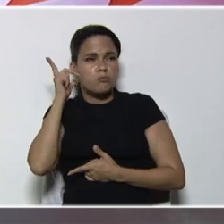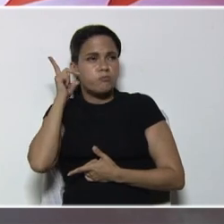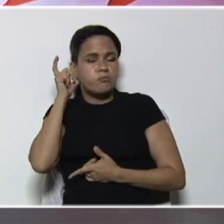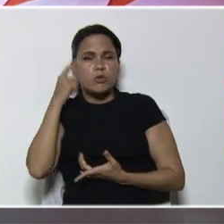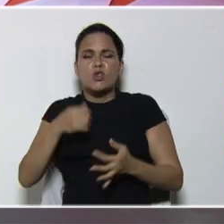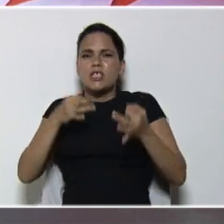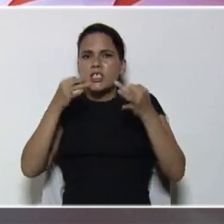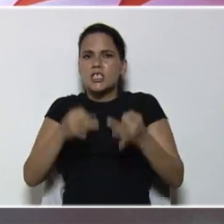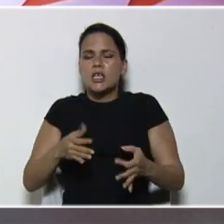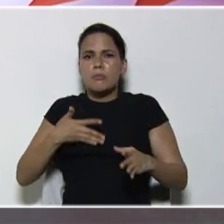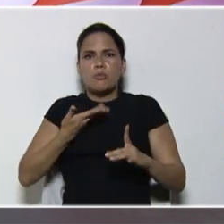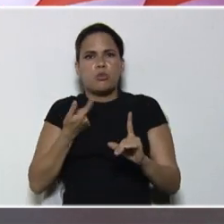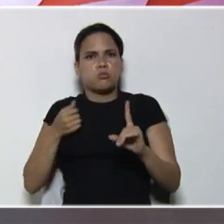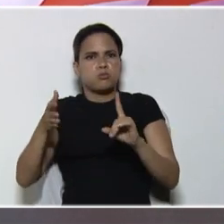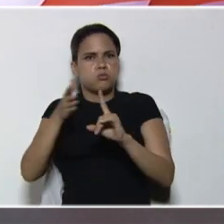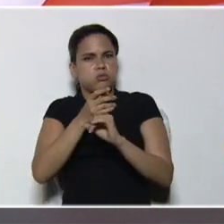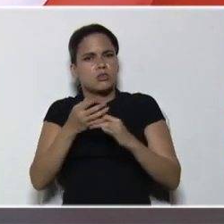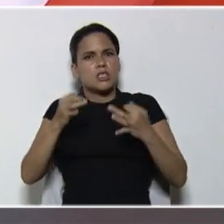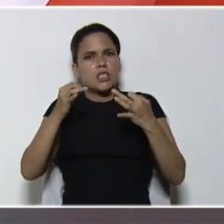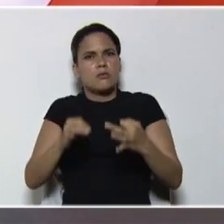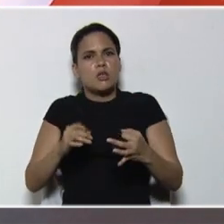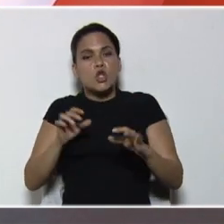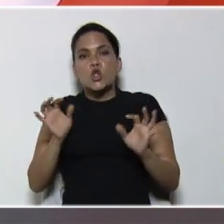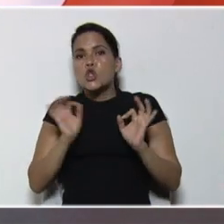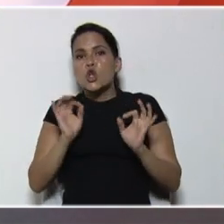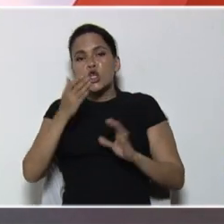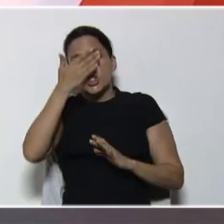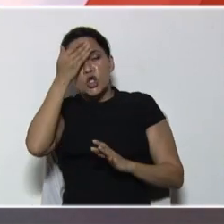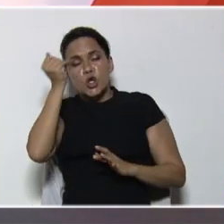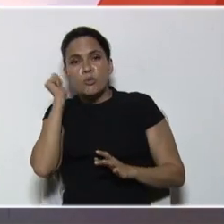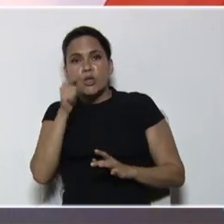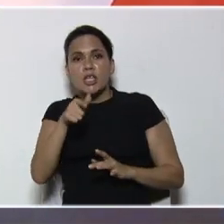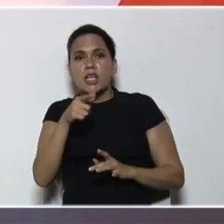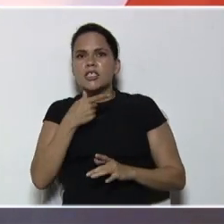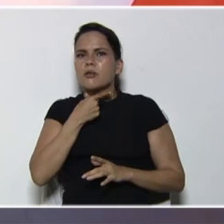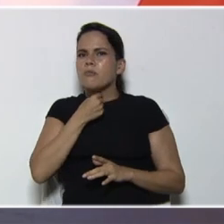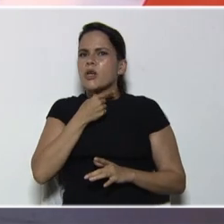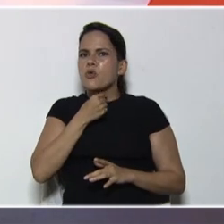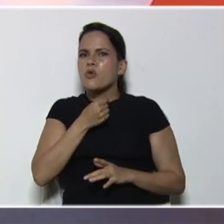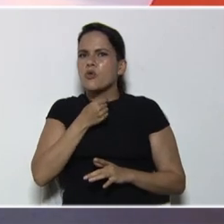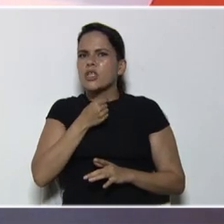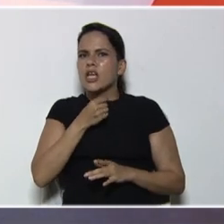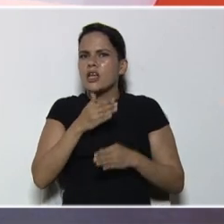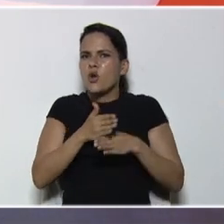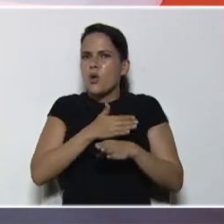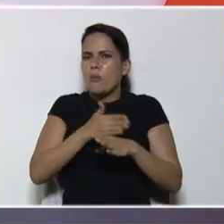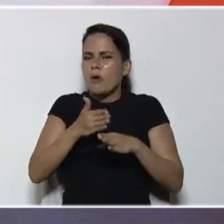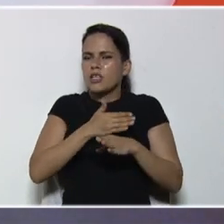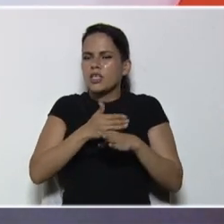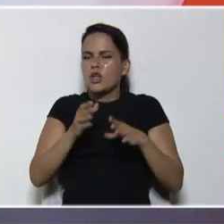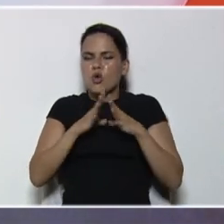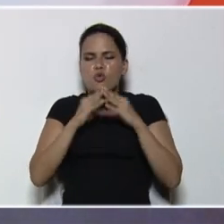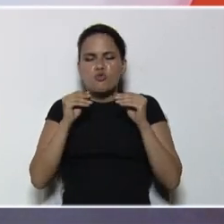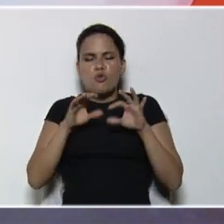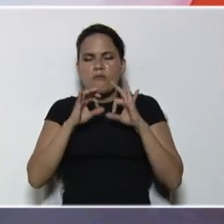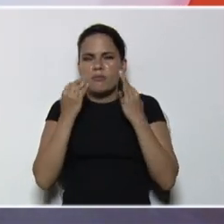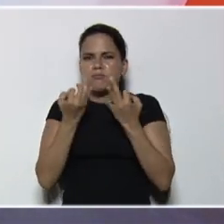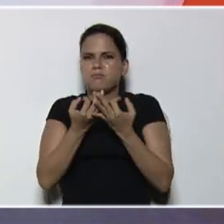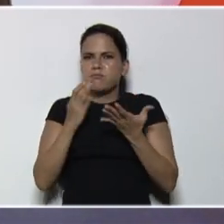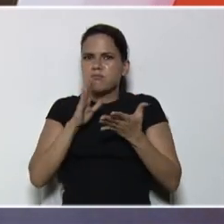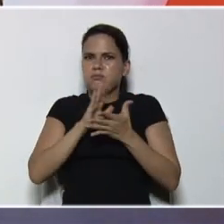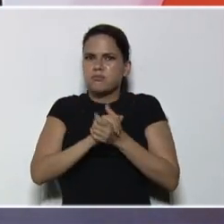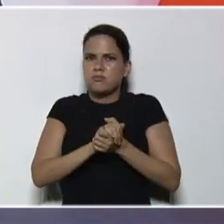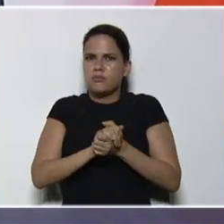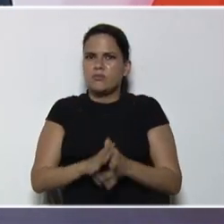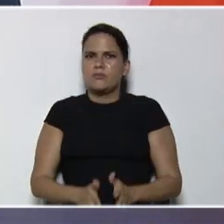podemos encontrarnos, y por supuesto, no se olviden de dejar ese me gusta, y compartirlo con todos los familiares, y amigos,